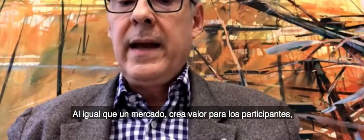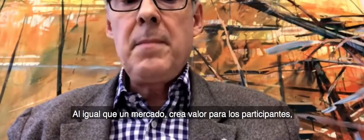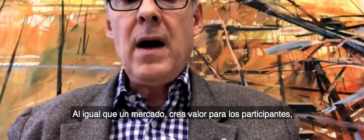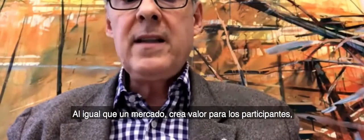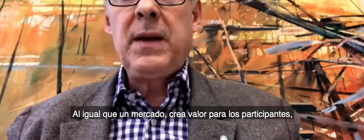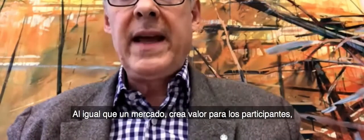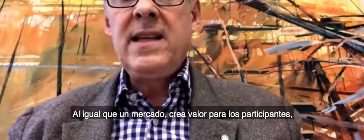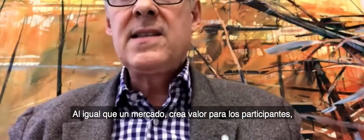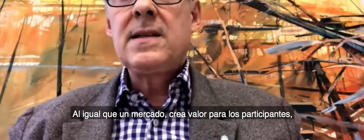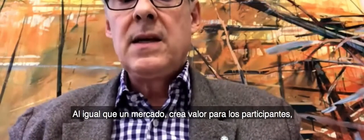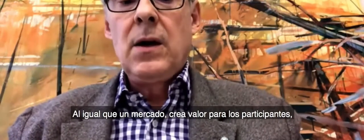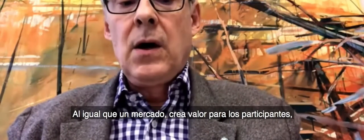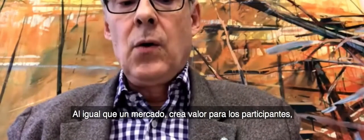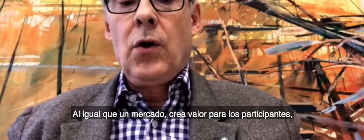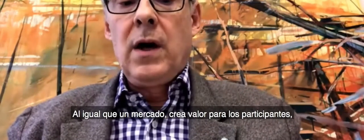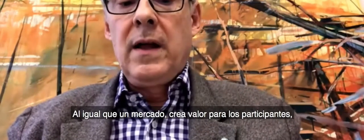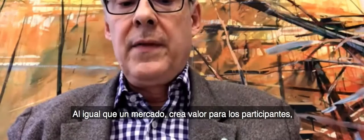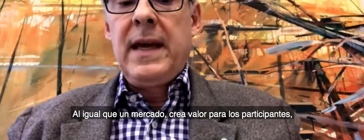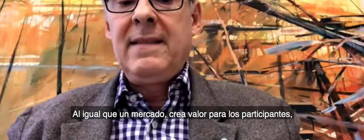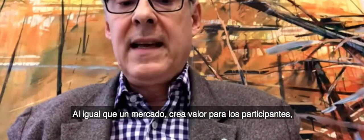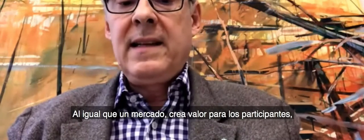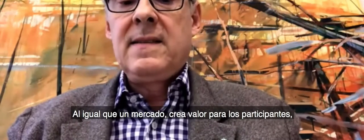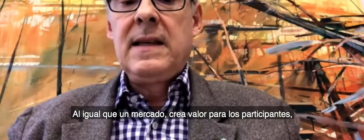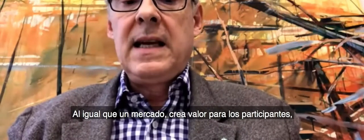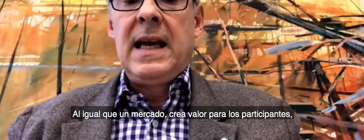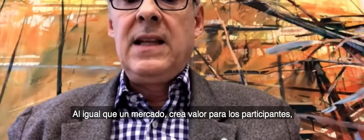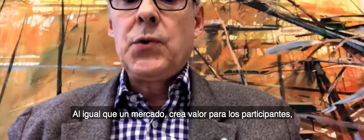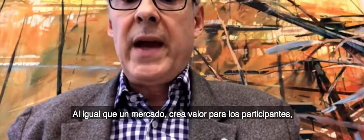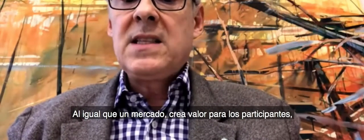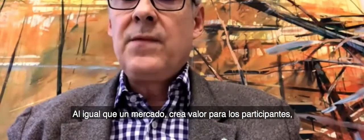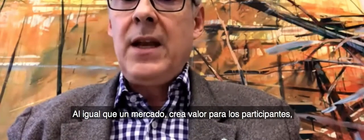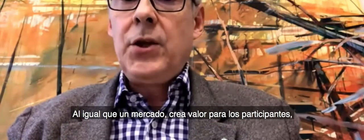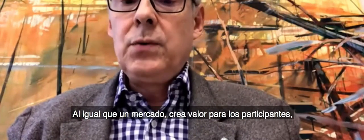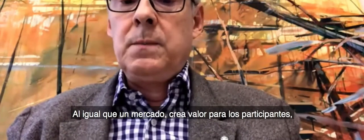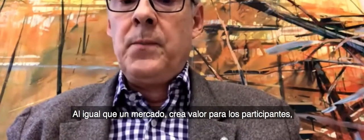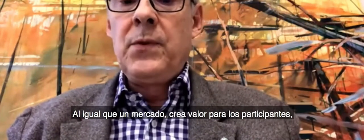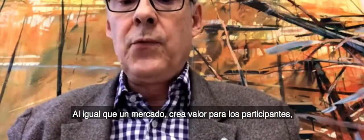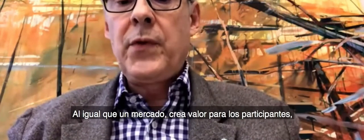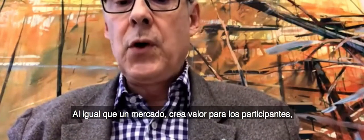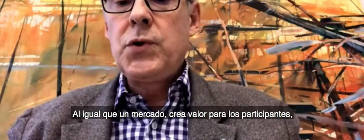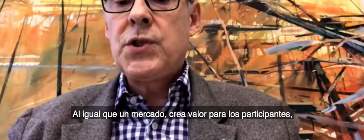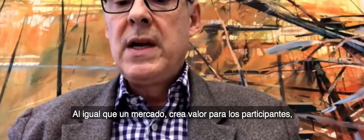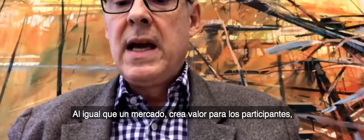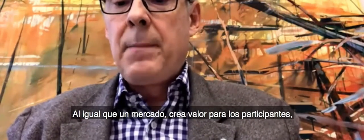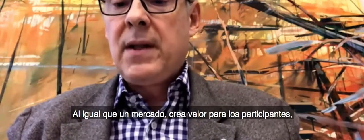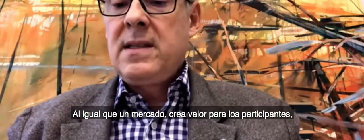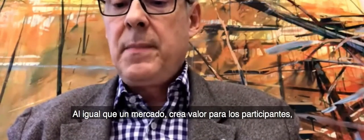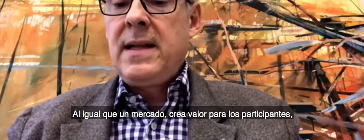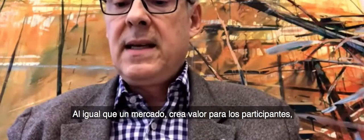Like a marketplace or the internet, it creates value for those